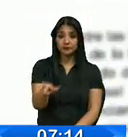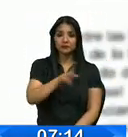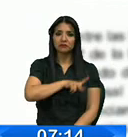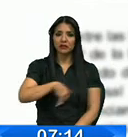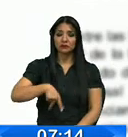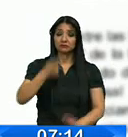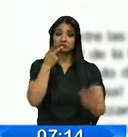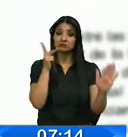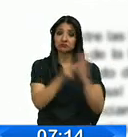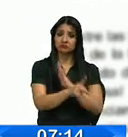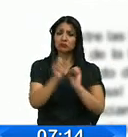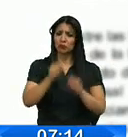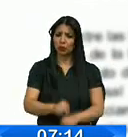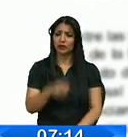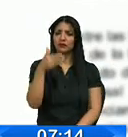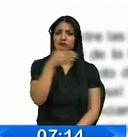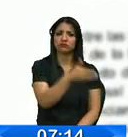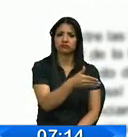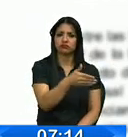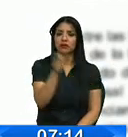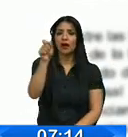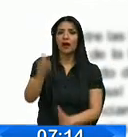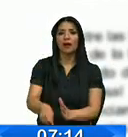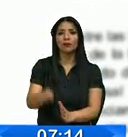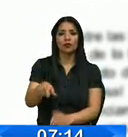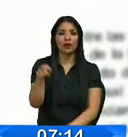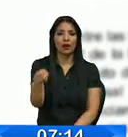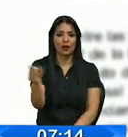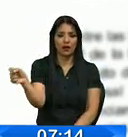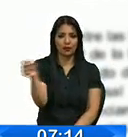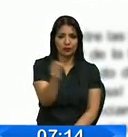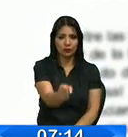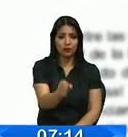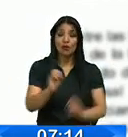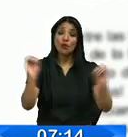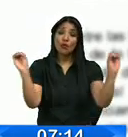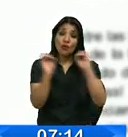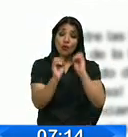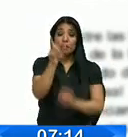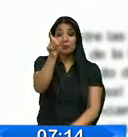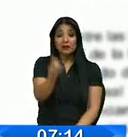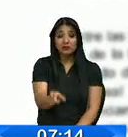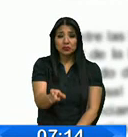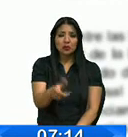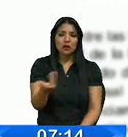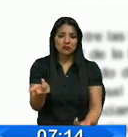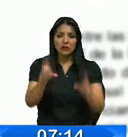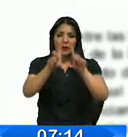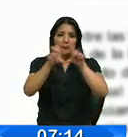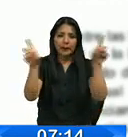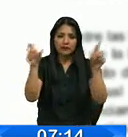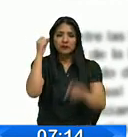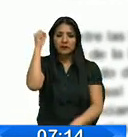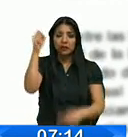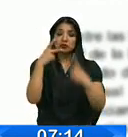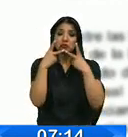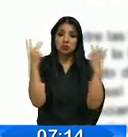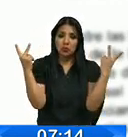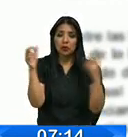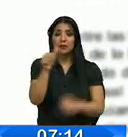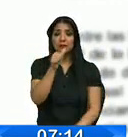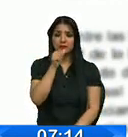podrá intervenir a través de un procurador judicial o en el caso de personas jurídicas de derecho público o privado